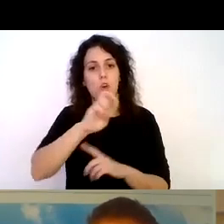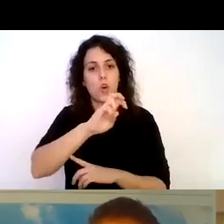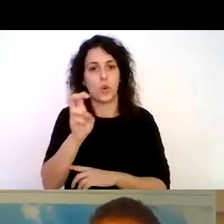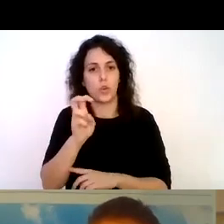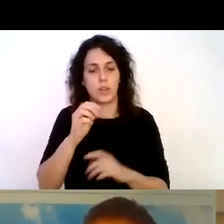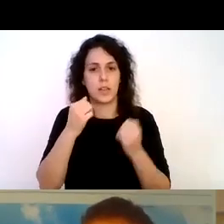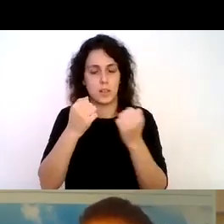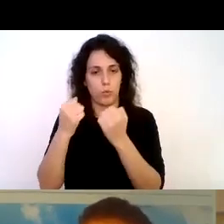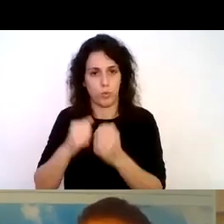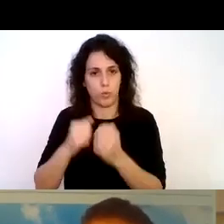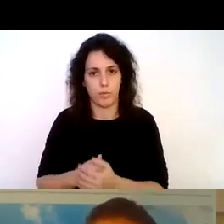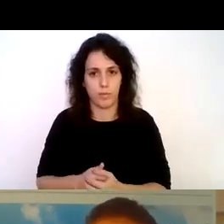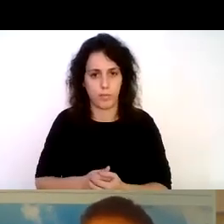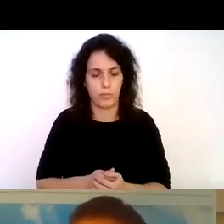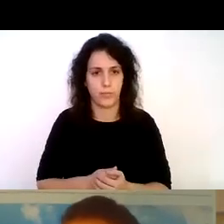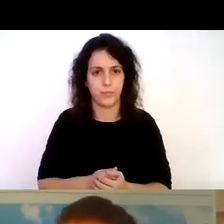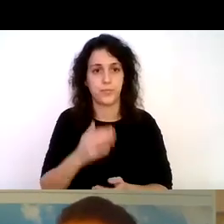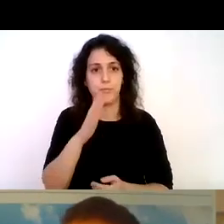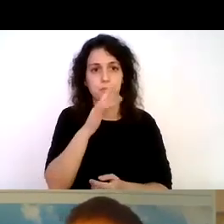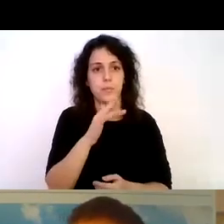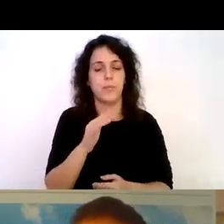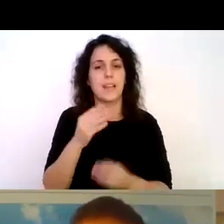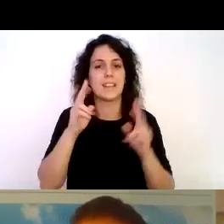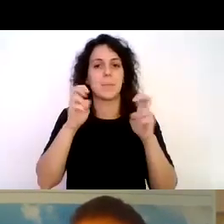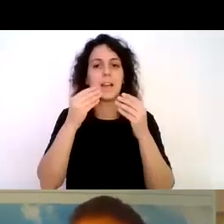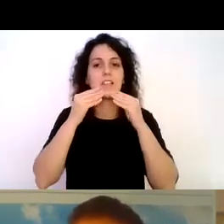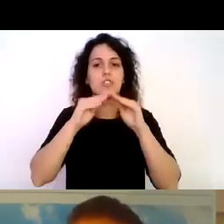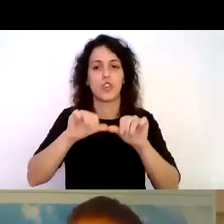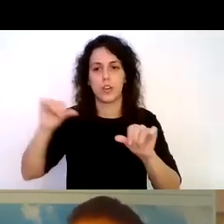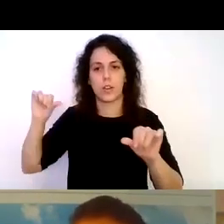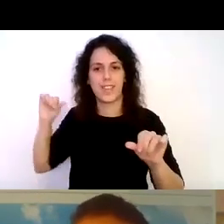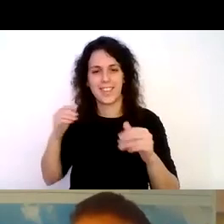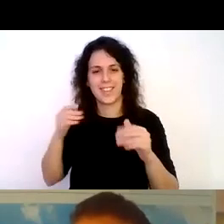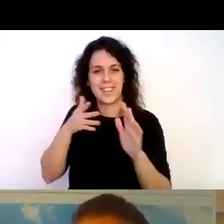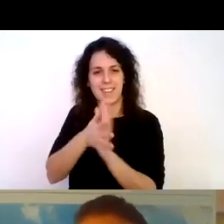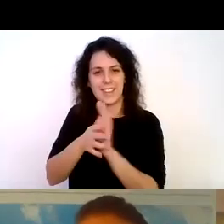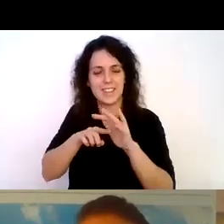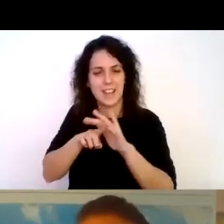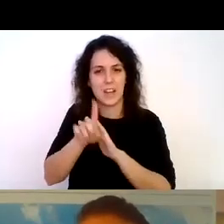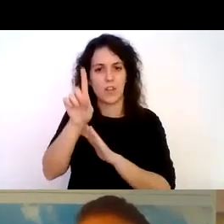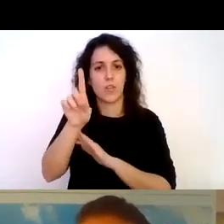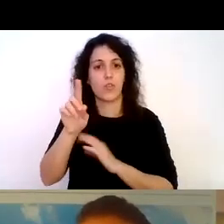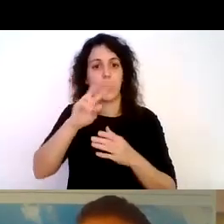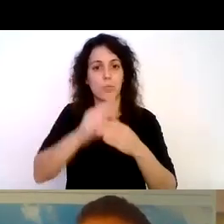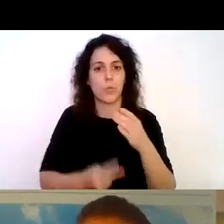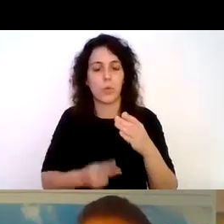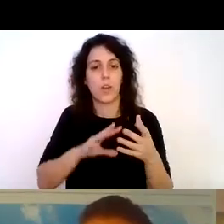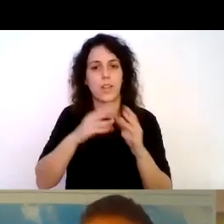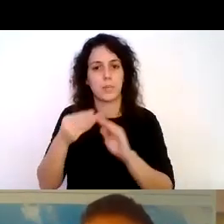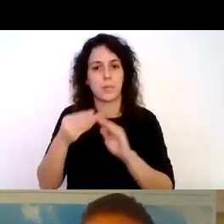y ahora pasamos a la historia del desarrollo puedo decir del buceo adaptado en Latinoamérica